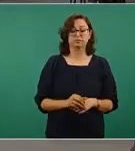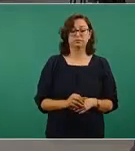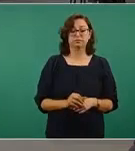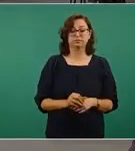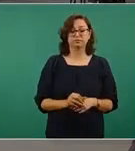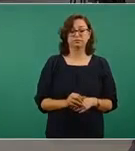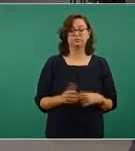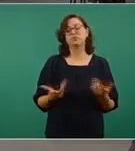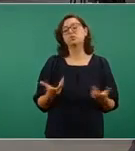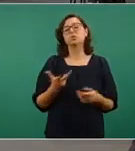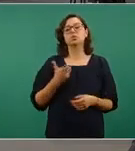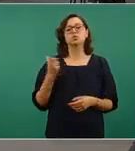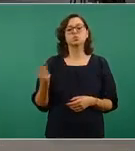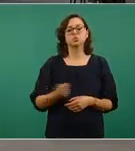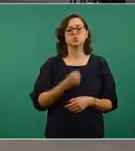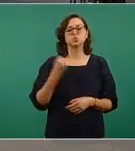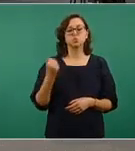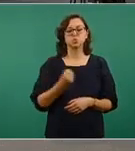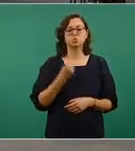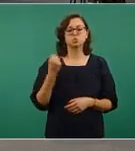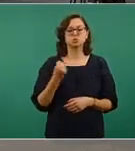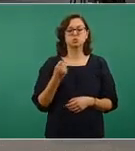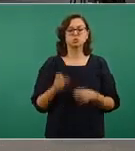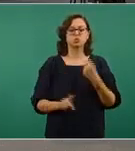Afortunadamente, no se trata de un problema generalizado.